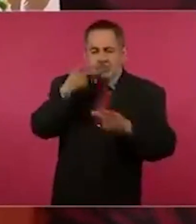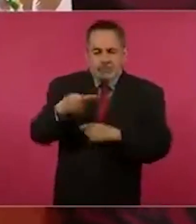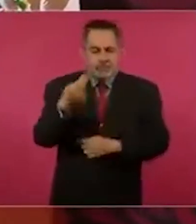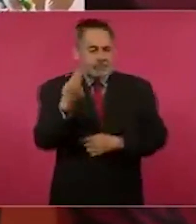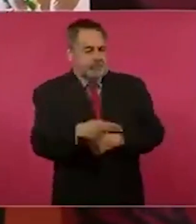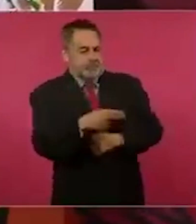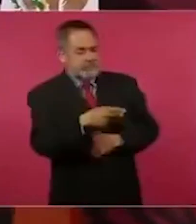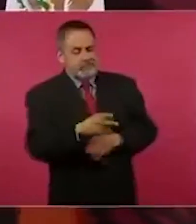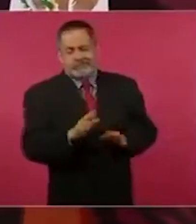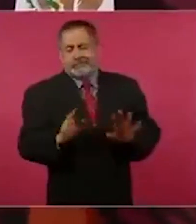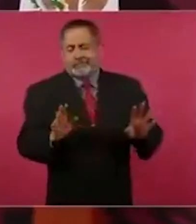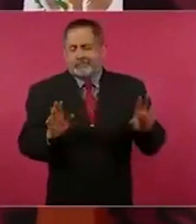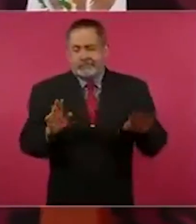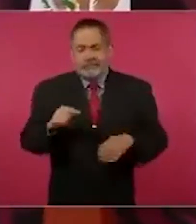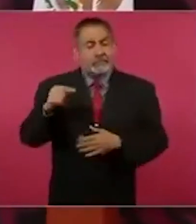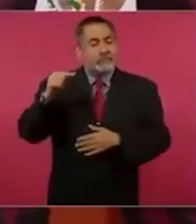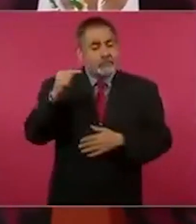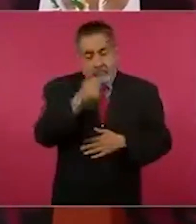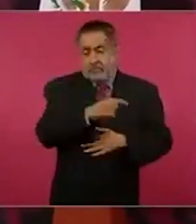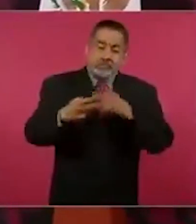exponer,